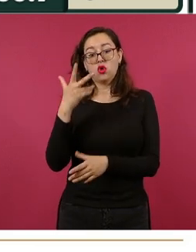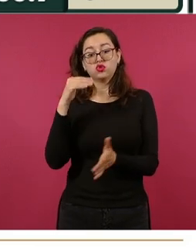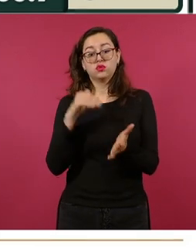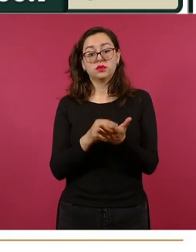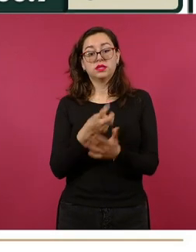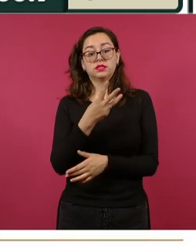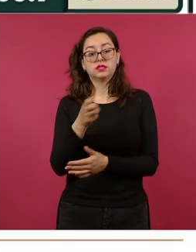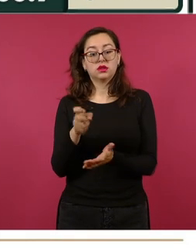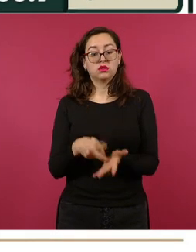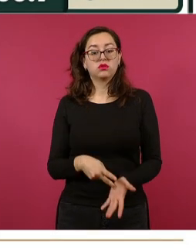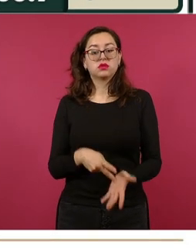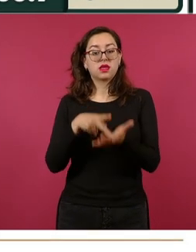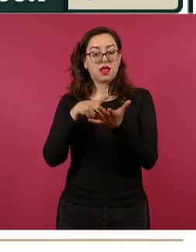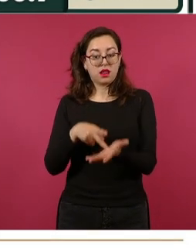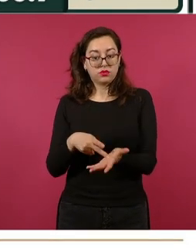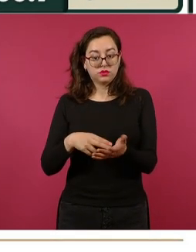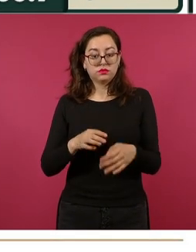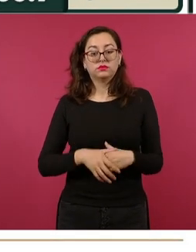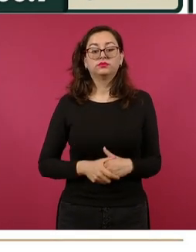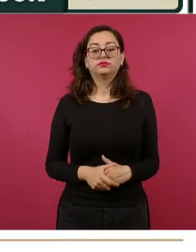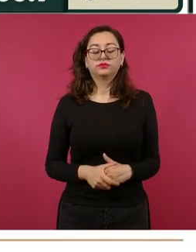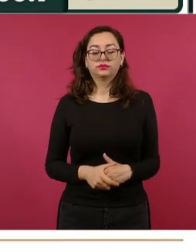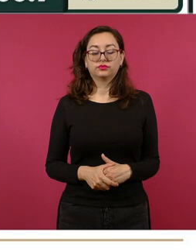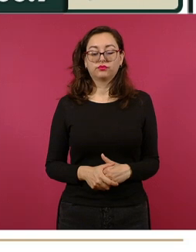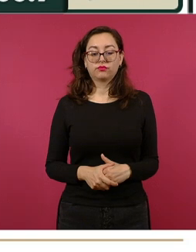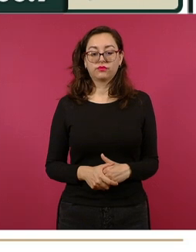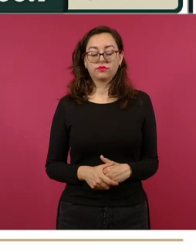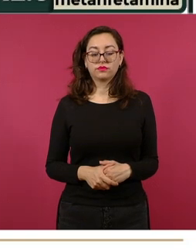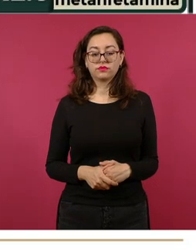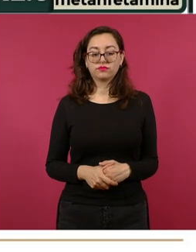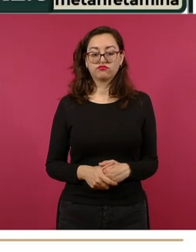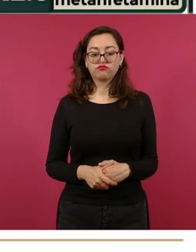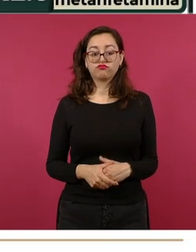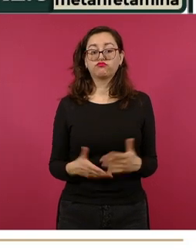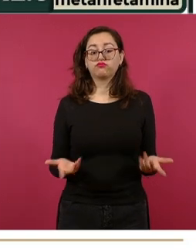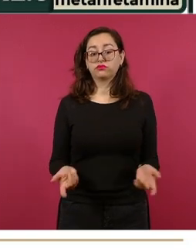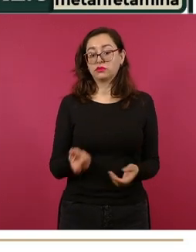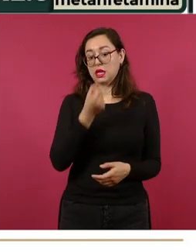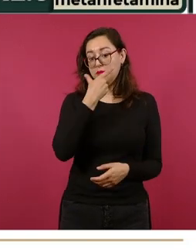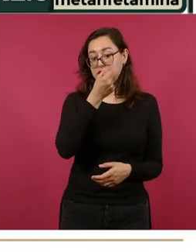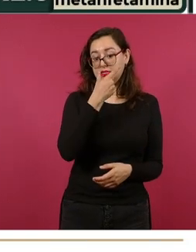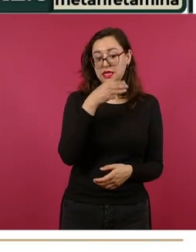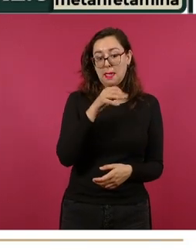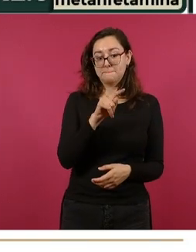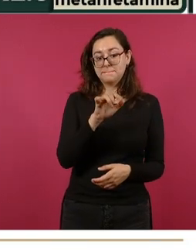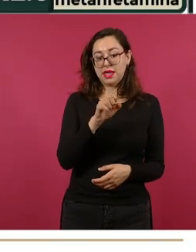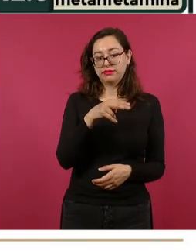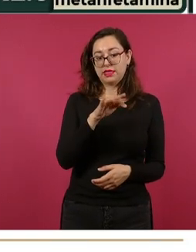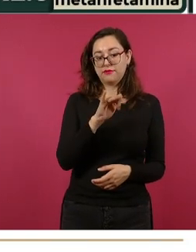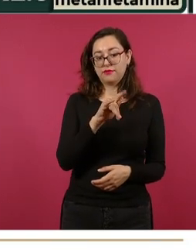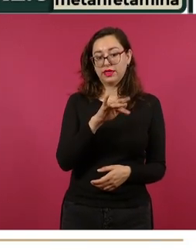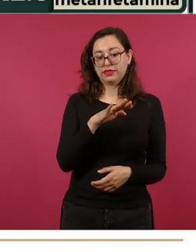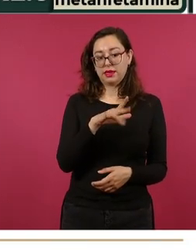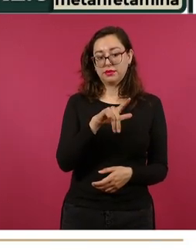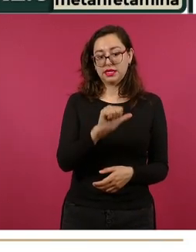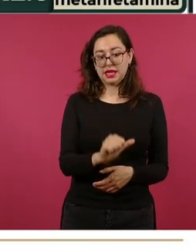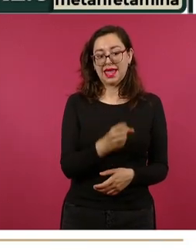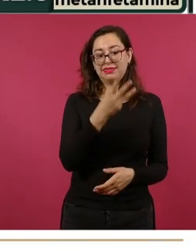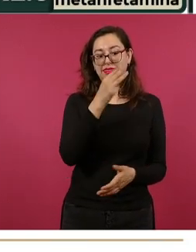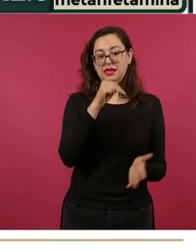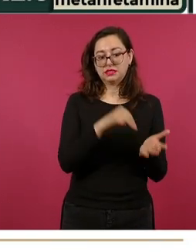fentanilo. La que sigue. En lo que se refiere a metanfetamina, 3 mil 90 kilogramos de